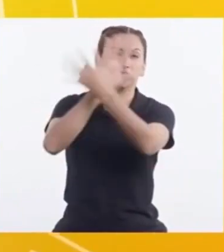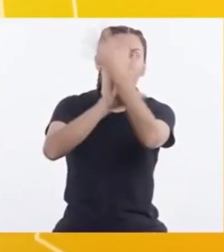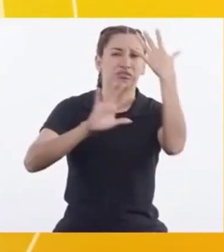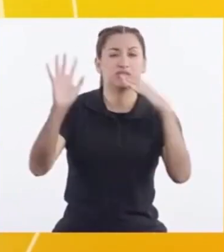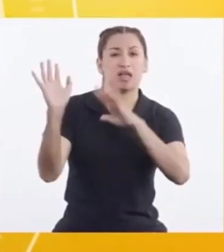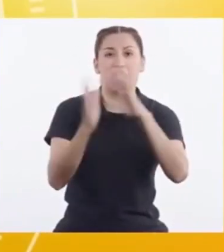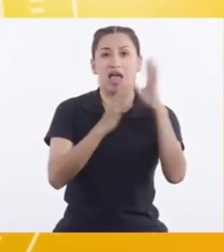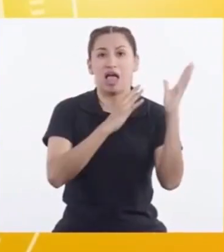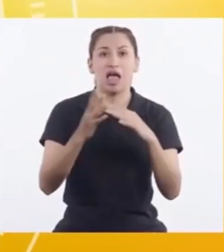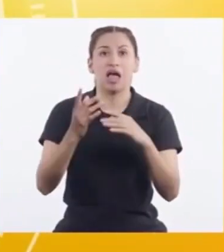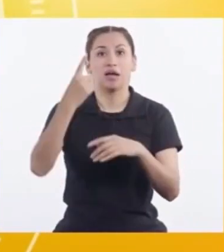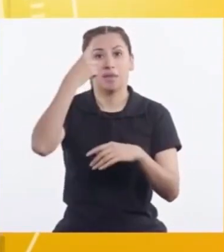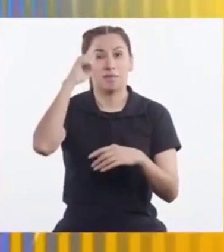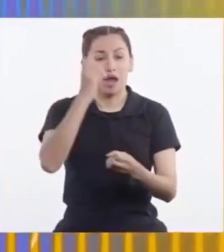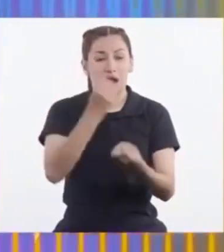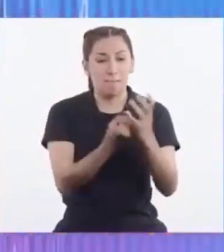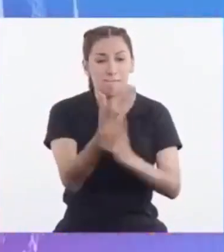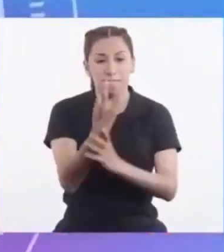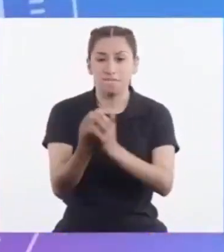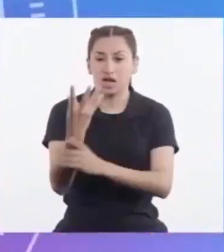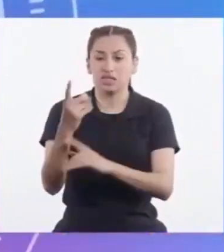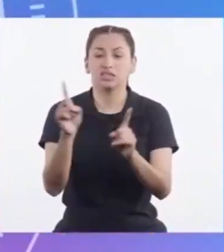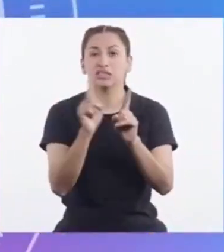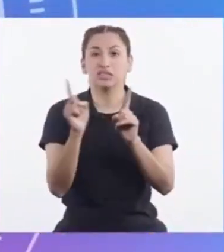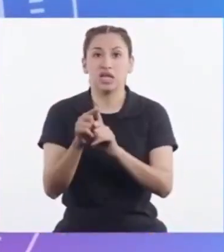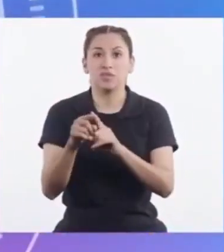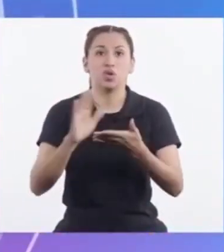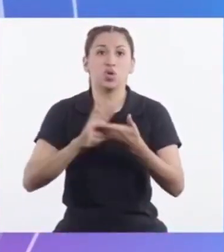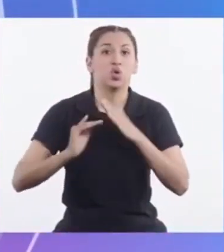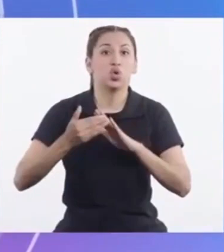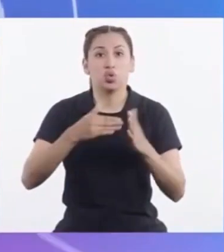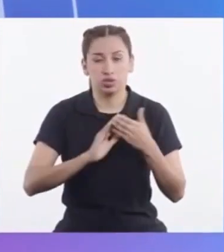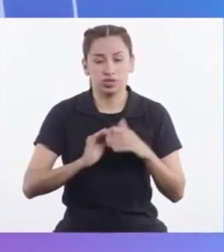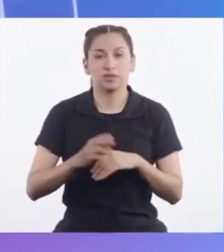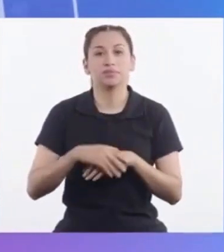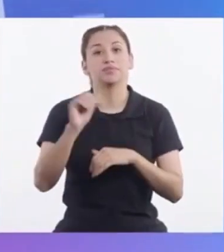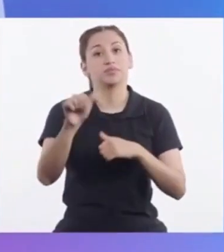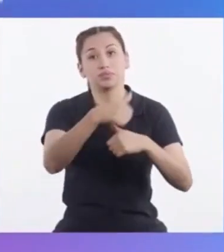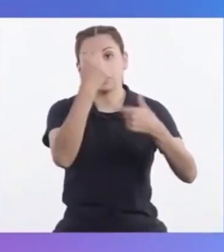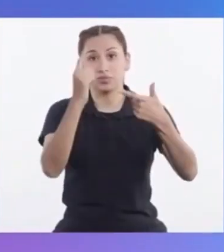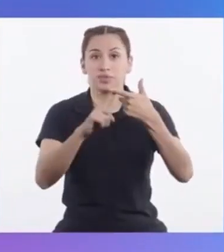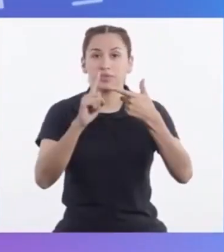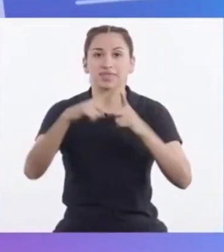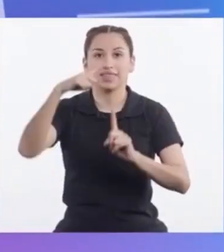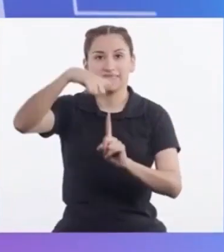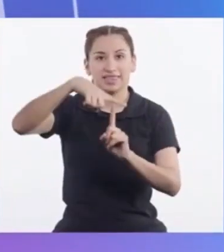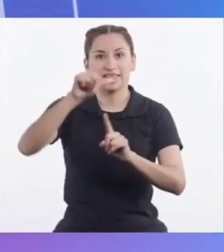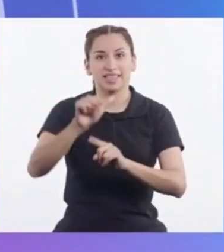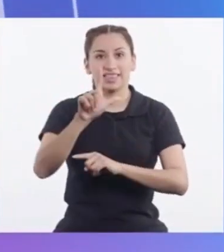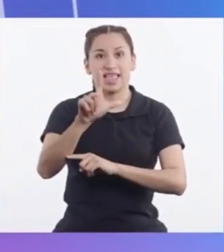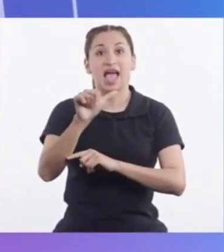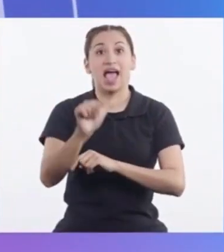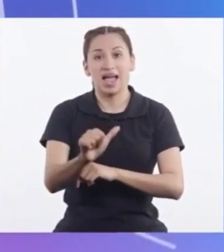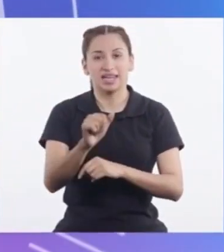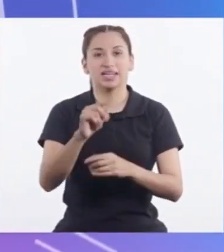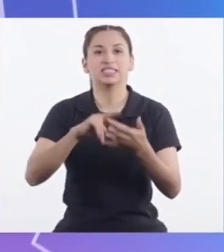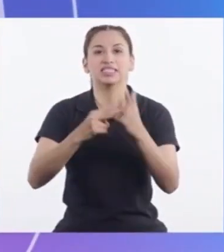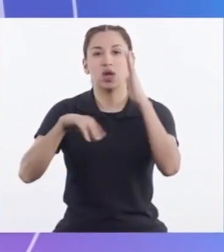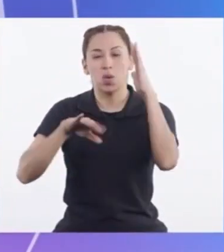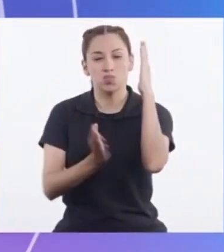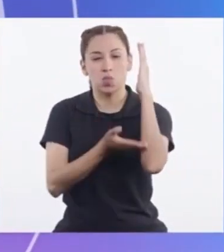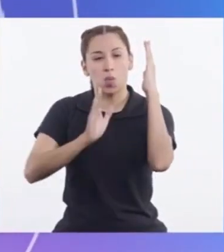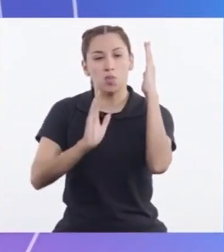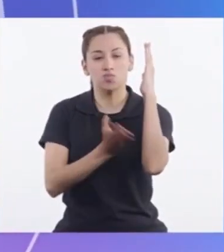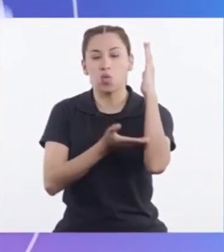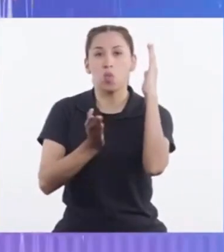Y las personas De la comunidad La palabra que sigue Es La tala Que deja sin